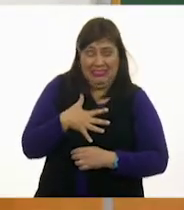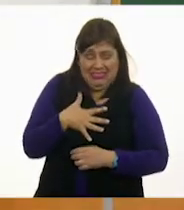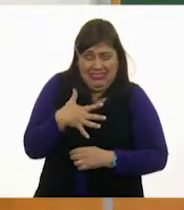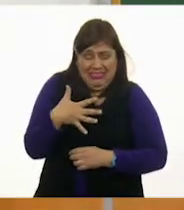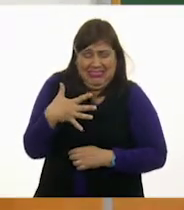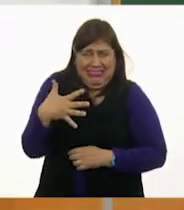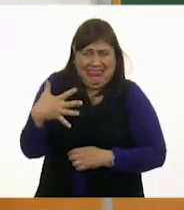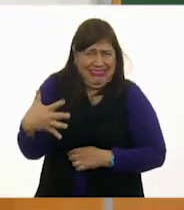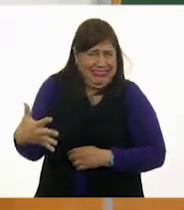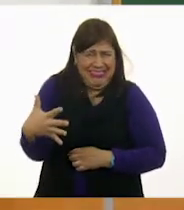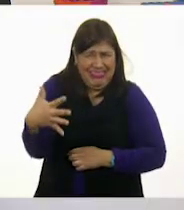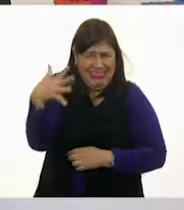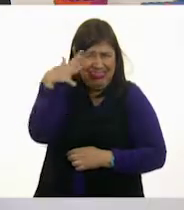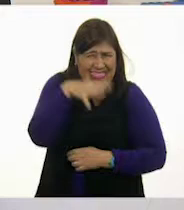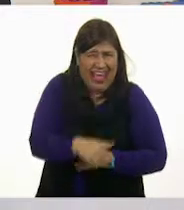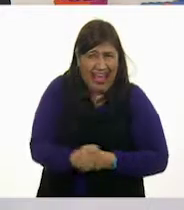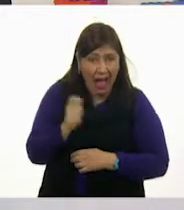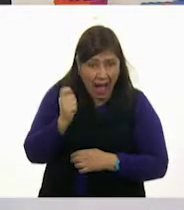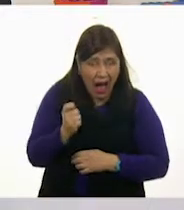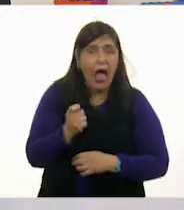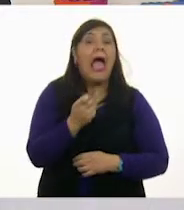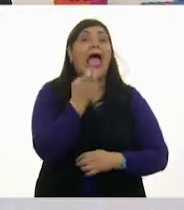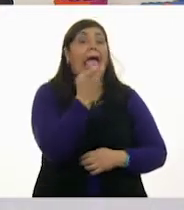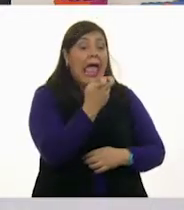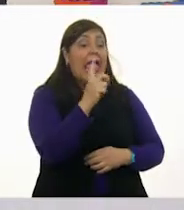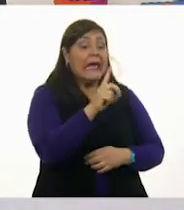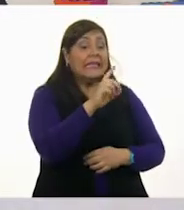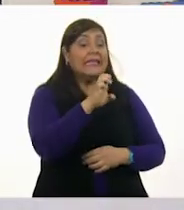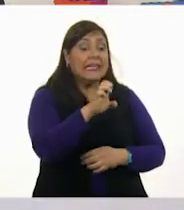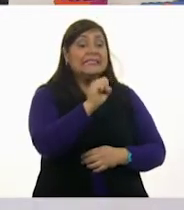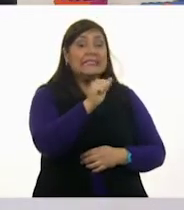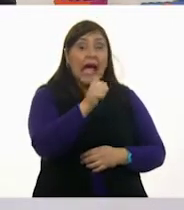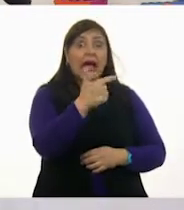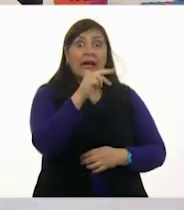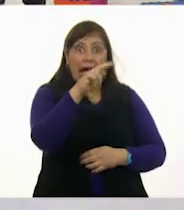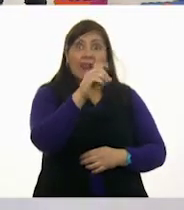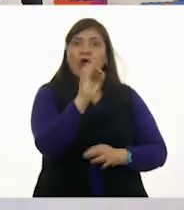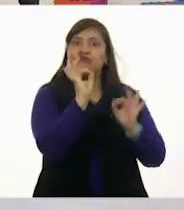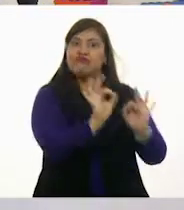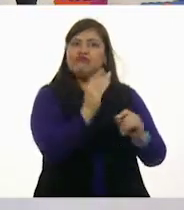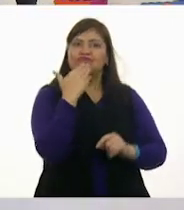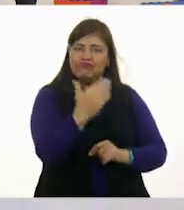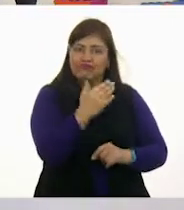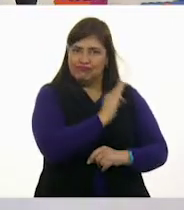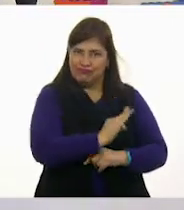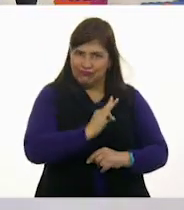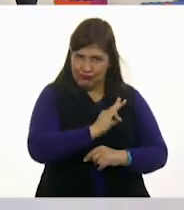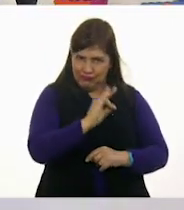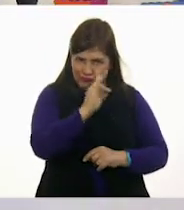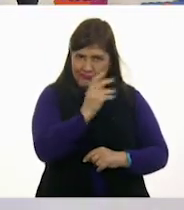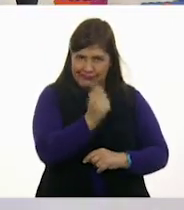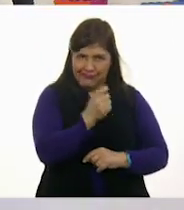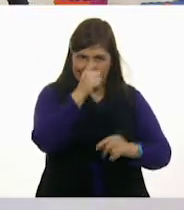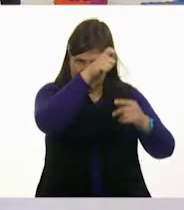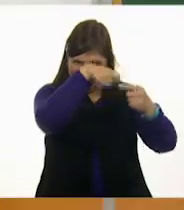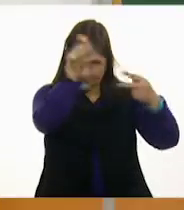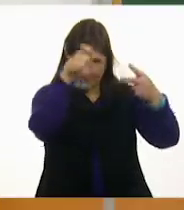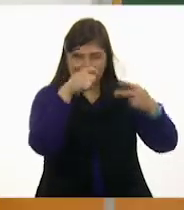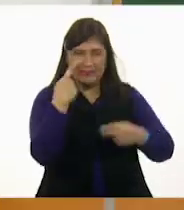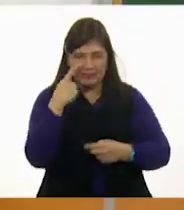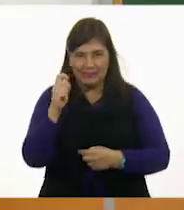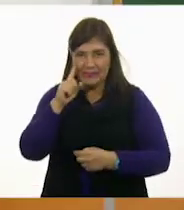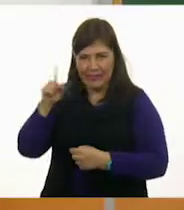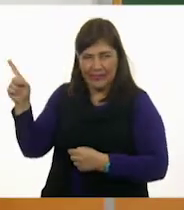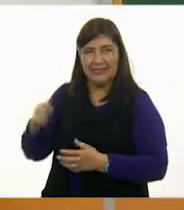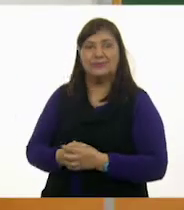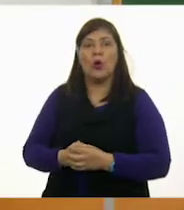Desagrado. Desagrado, correcto. Muy bien. Muy bien. Te felicito, Oscar. La palomeamos. Palomea. Desagrado.